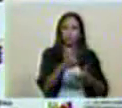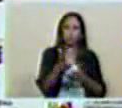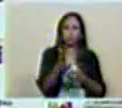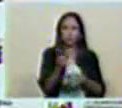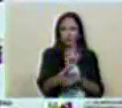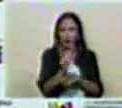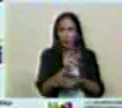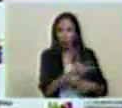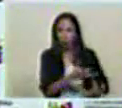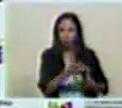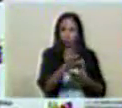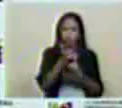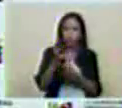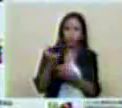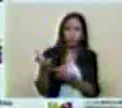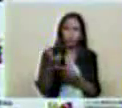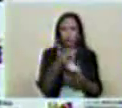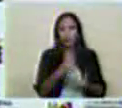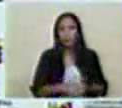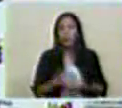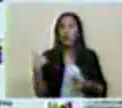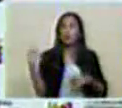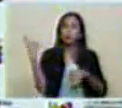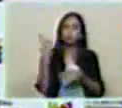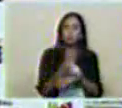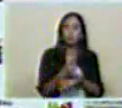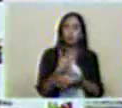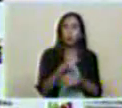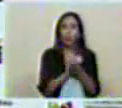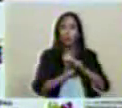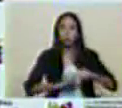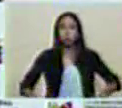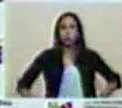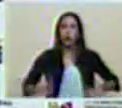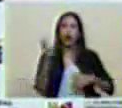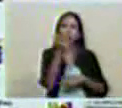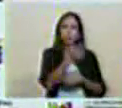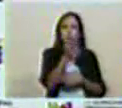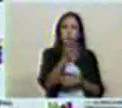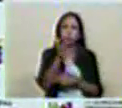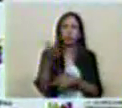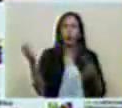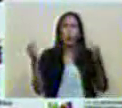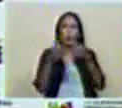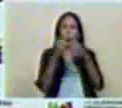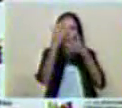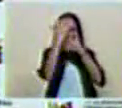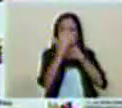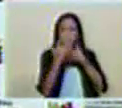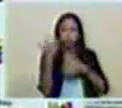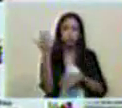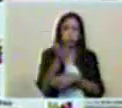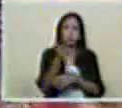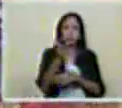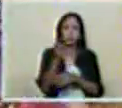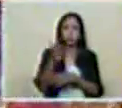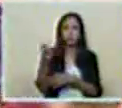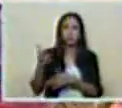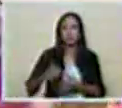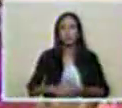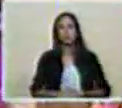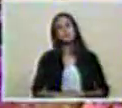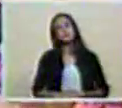donde se aparezcan, le he ordenado a la Fuerza Armada plomo con los grupos terroristas, plomo con ellos, compadre.